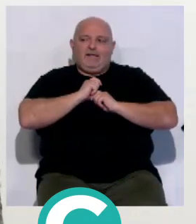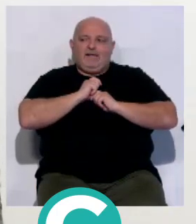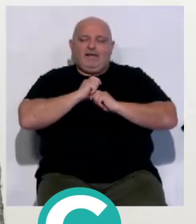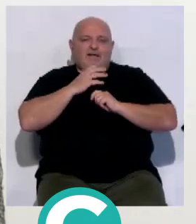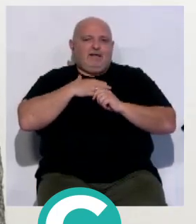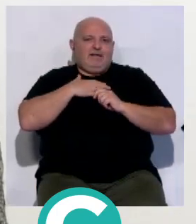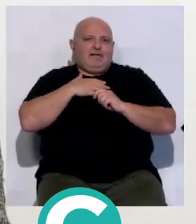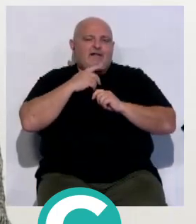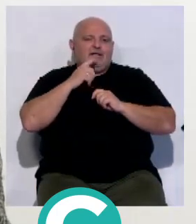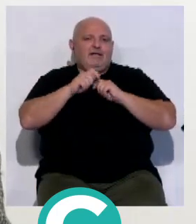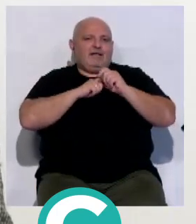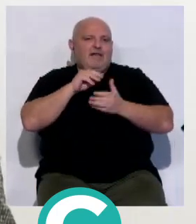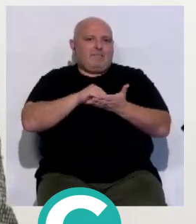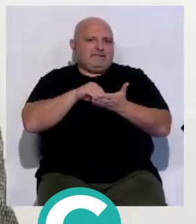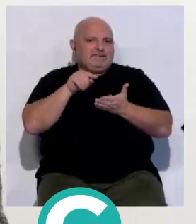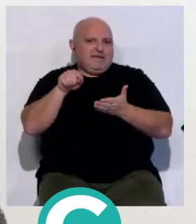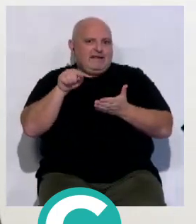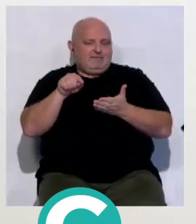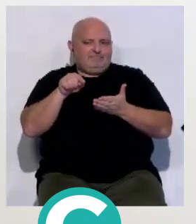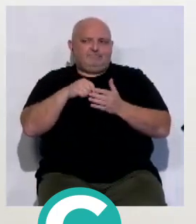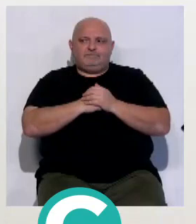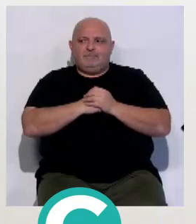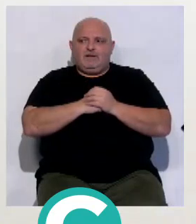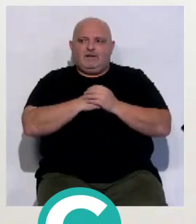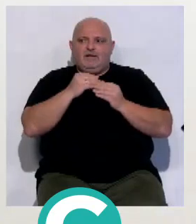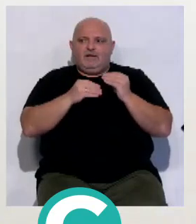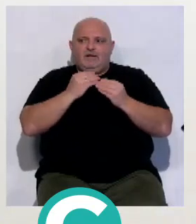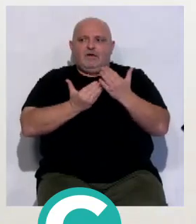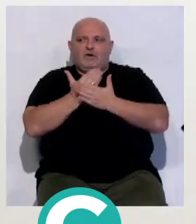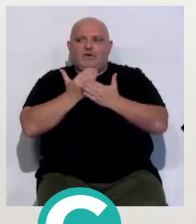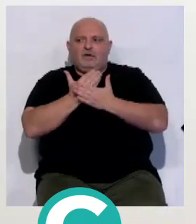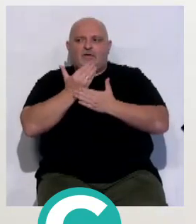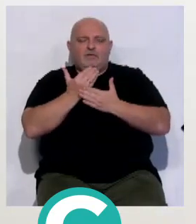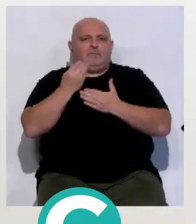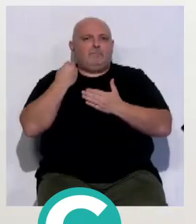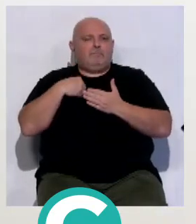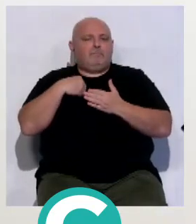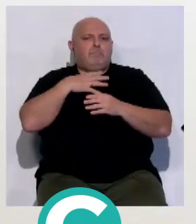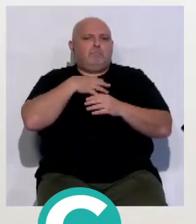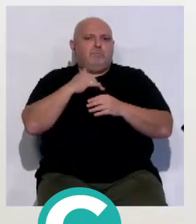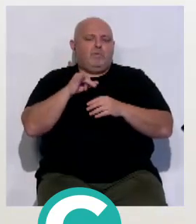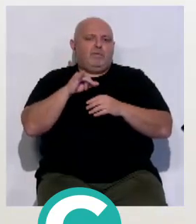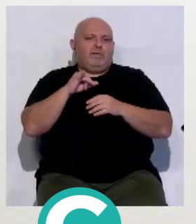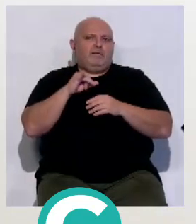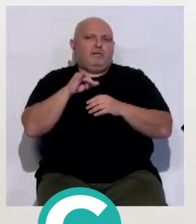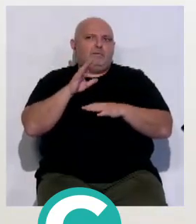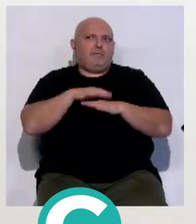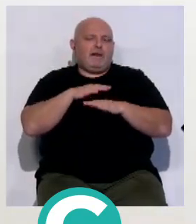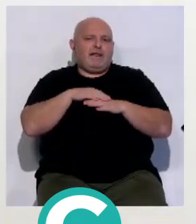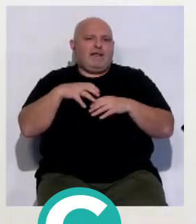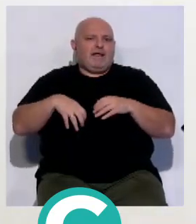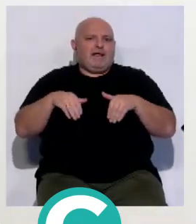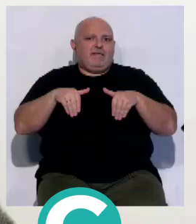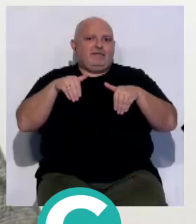caso la asociación de la prensa, que en este caso vamos a celebrar una jornada que bien podrían ser para esa